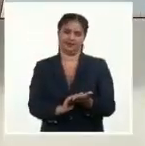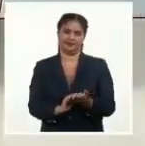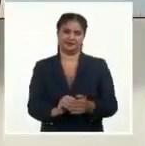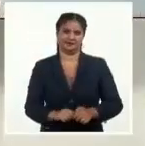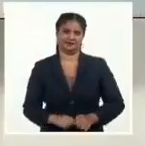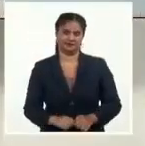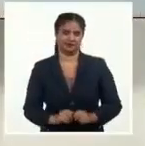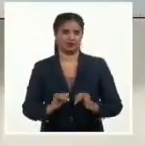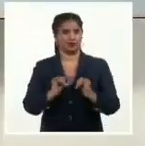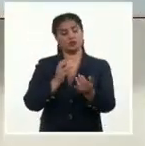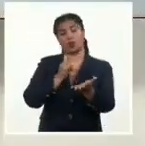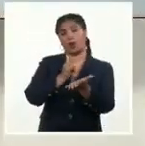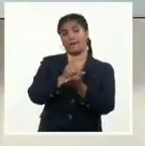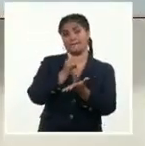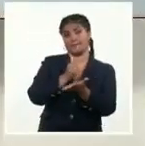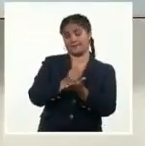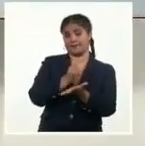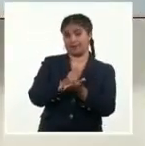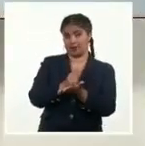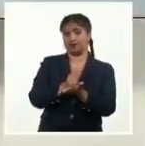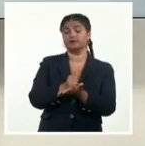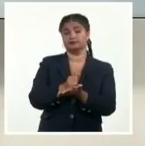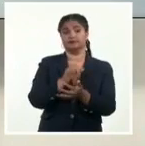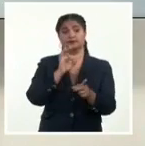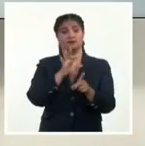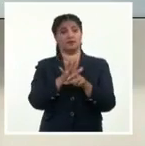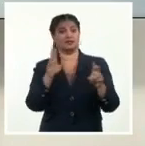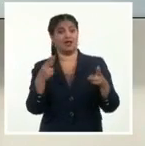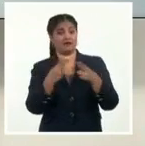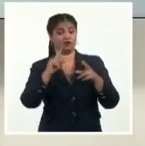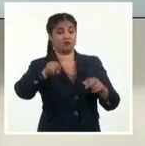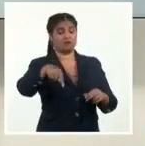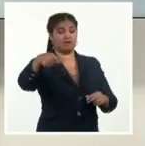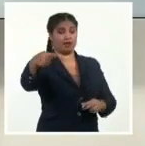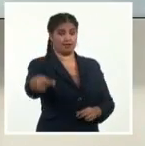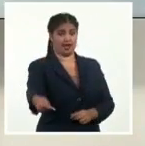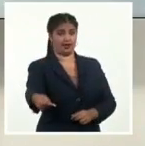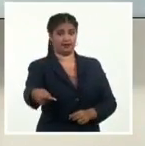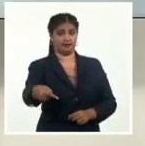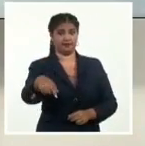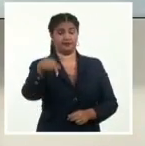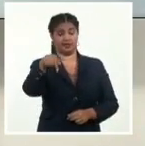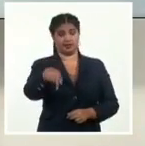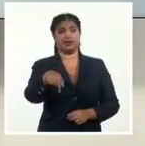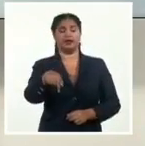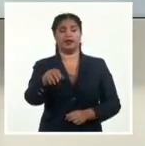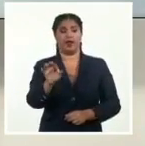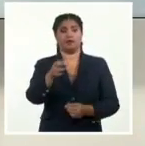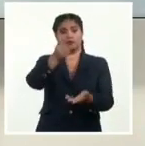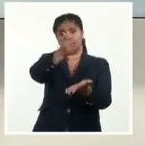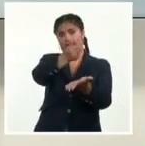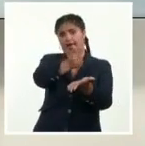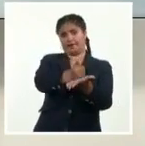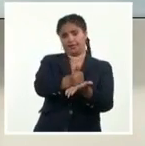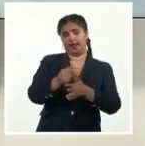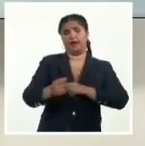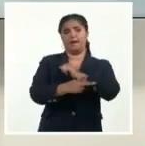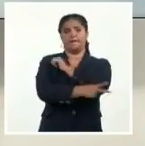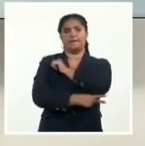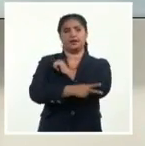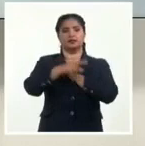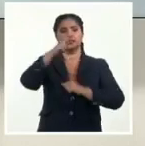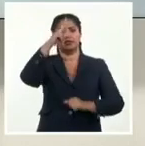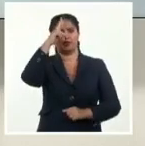Y este miércoles comienza el Campeonato Abierto del Área Norte Centroamérica y el Caribe de Pentatlón Moderno en la capital de República Dominicana,